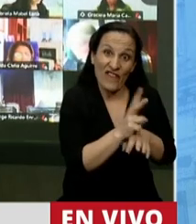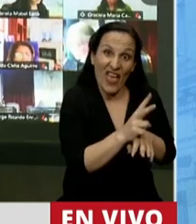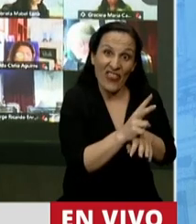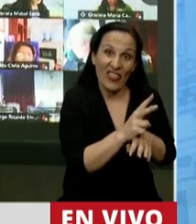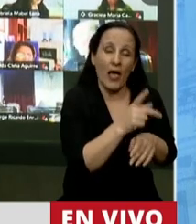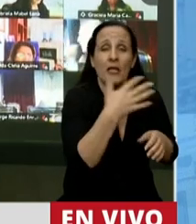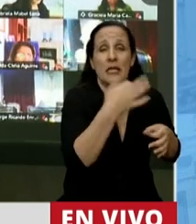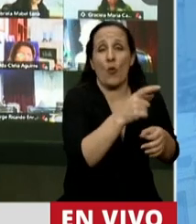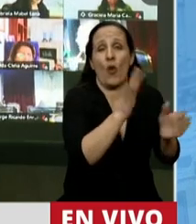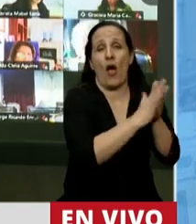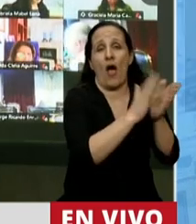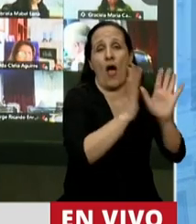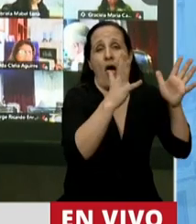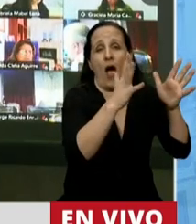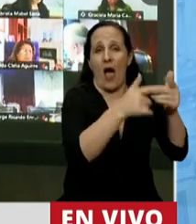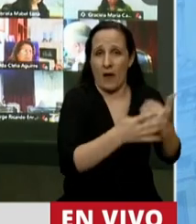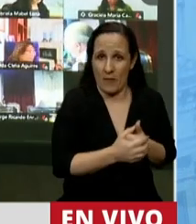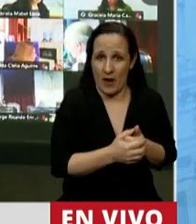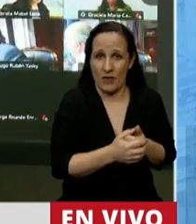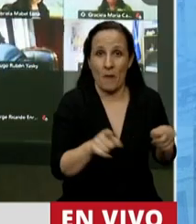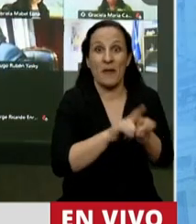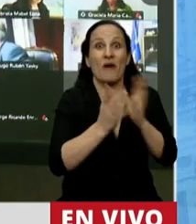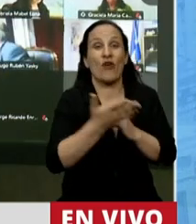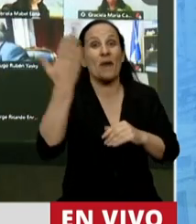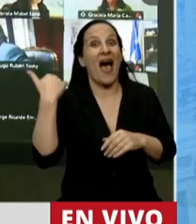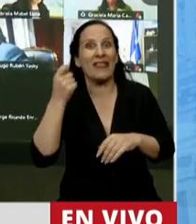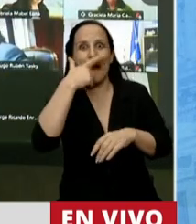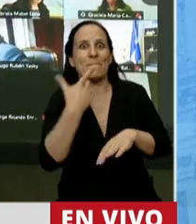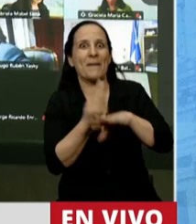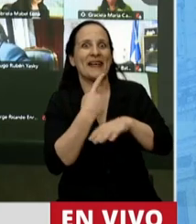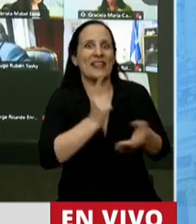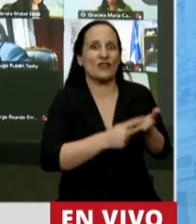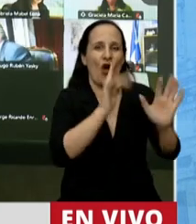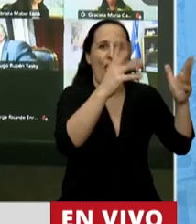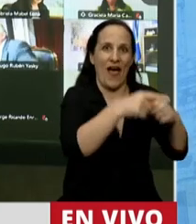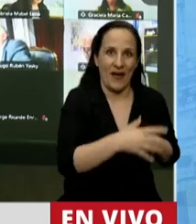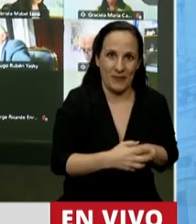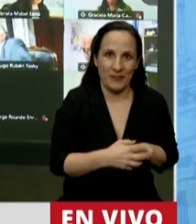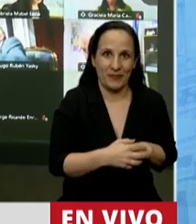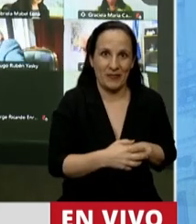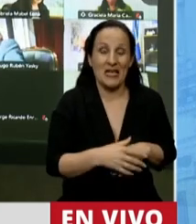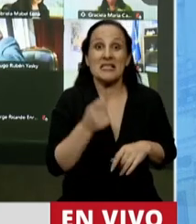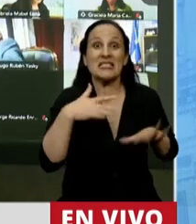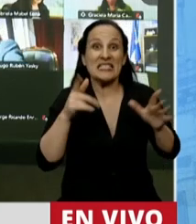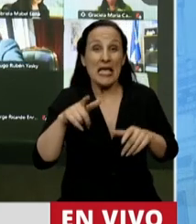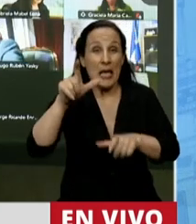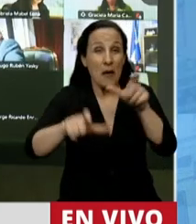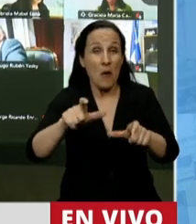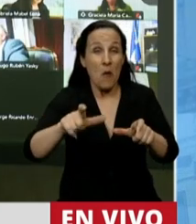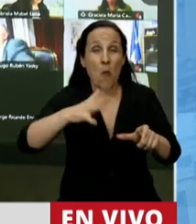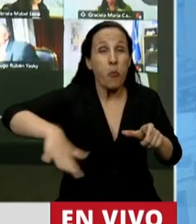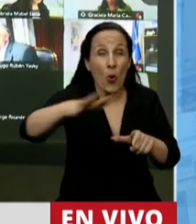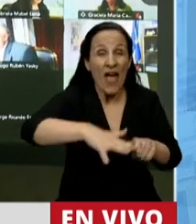estarían aplaudiendo de pie, como lo aplaudieron a Macri. Si estuviésemos apretando las clavijas del pueblo,